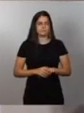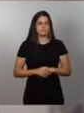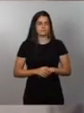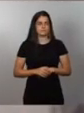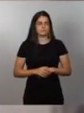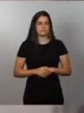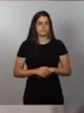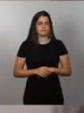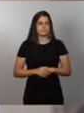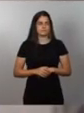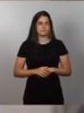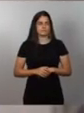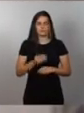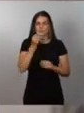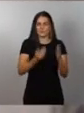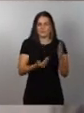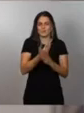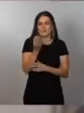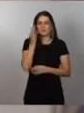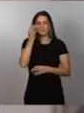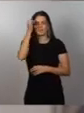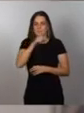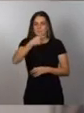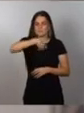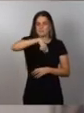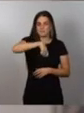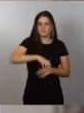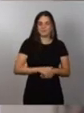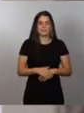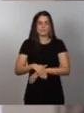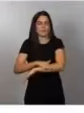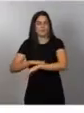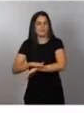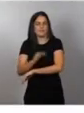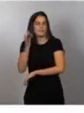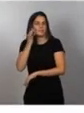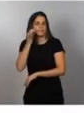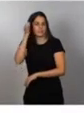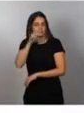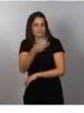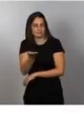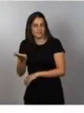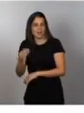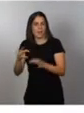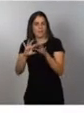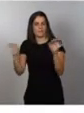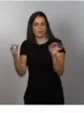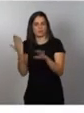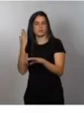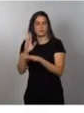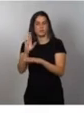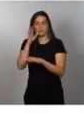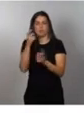Buenos días a todos, presidente, ministros, amigos, representantes del sector de automoción.